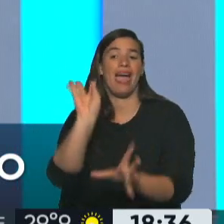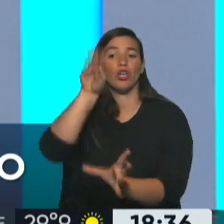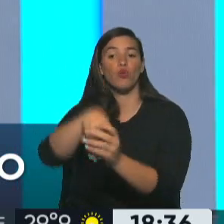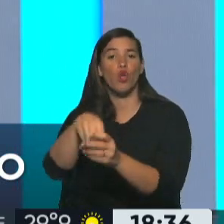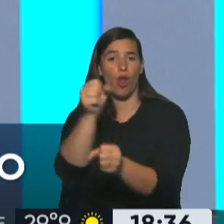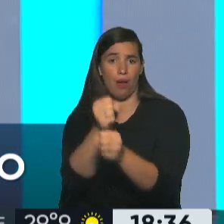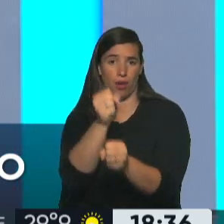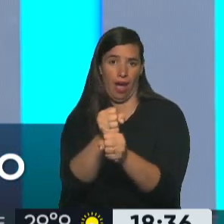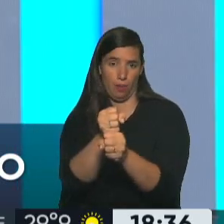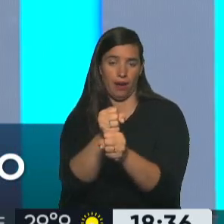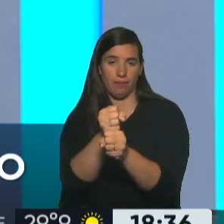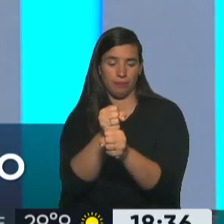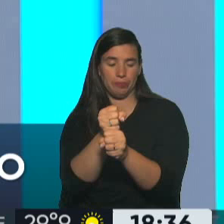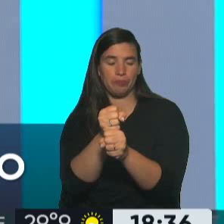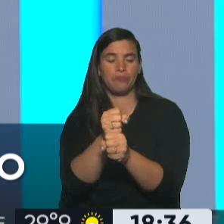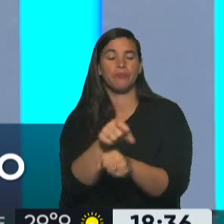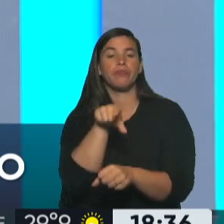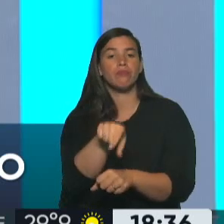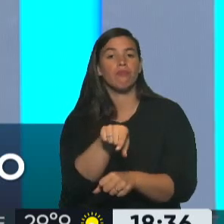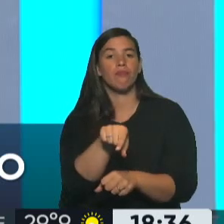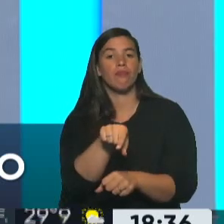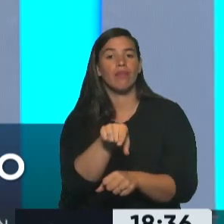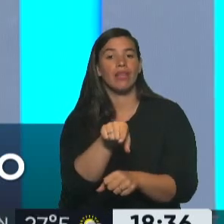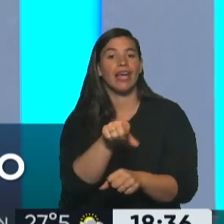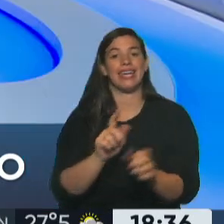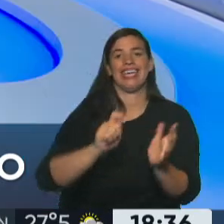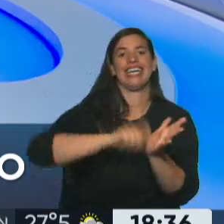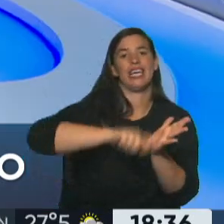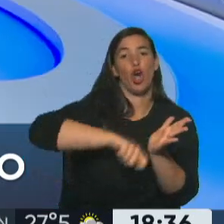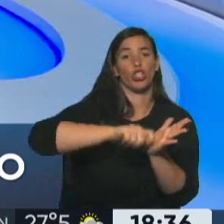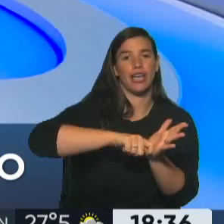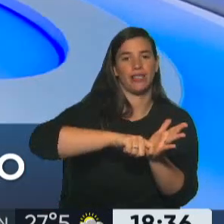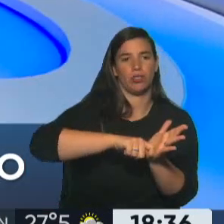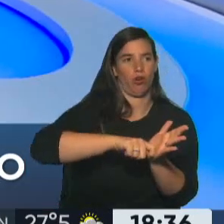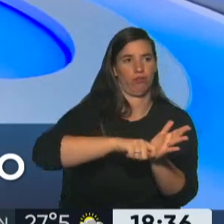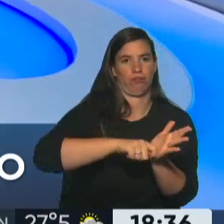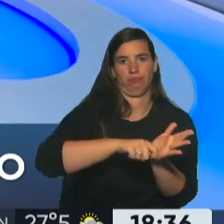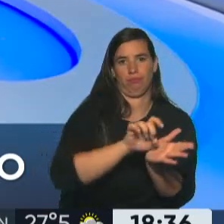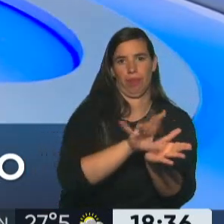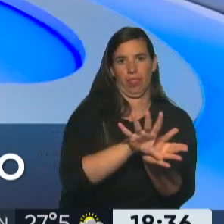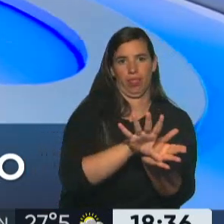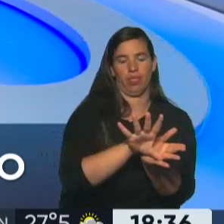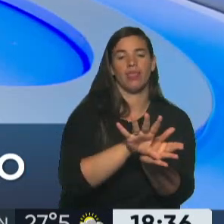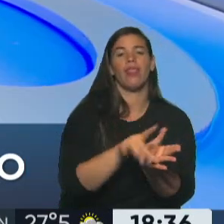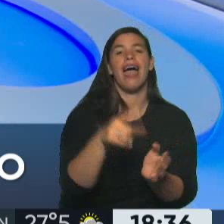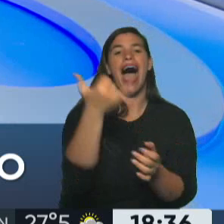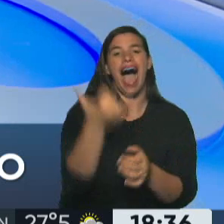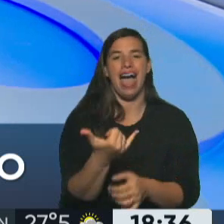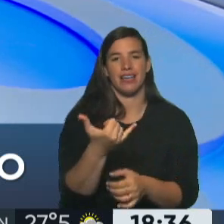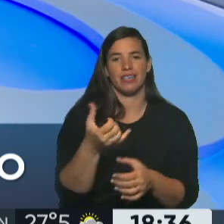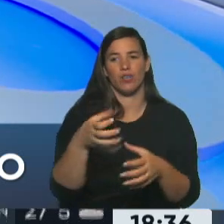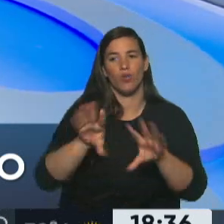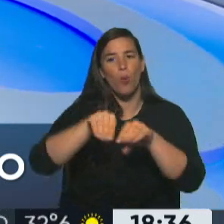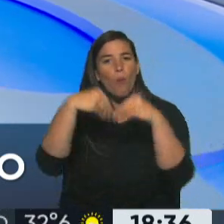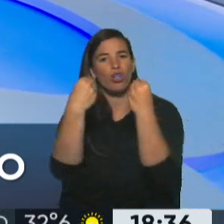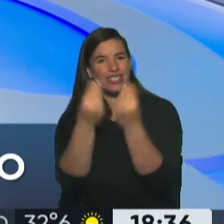decreto para no rescindir contratos es el cupo laboral, para personas con discapacidad en este caso.